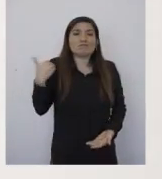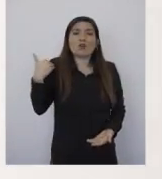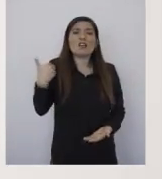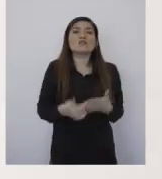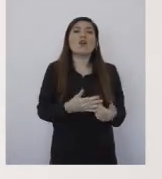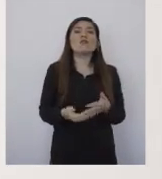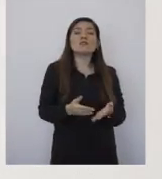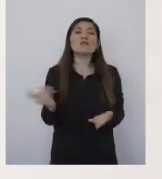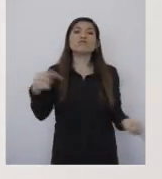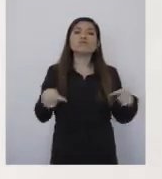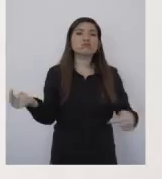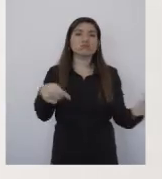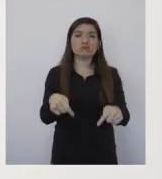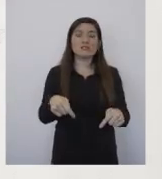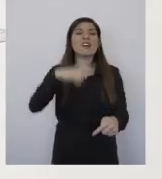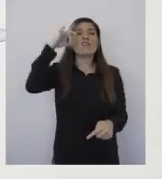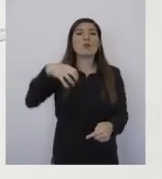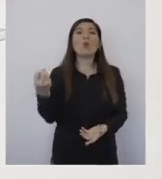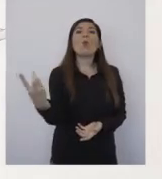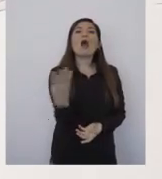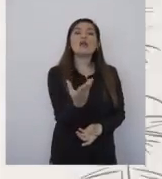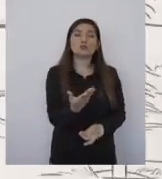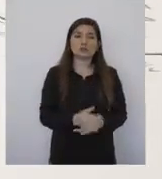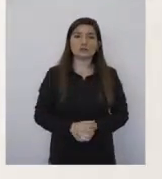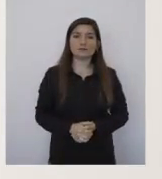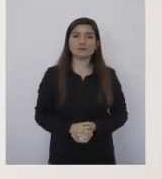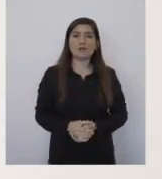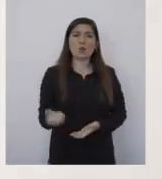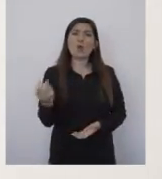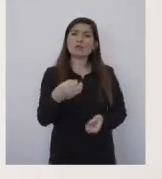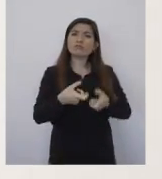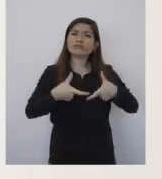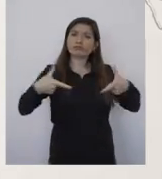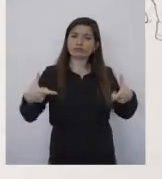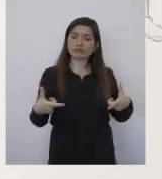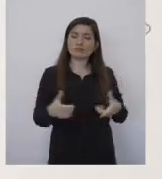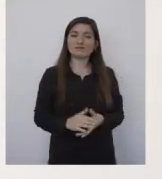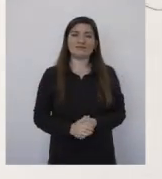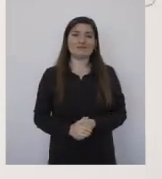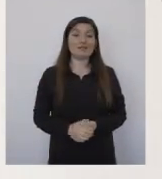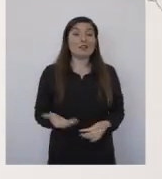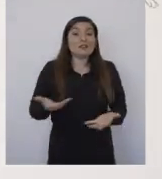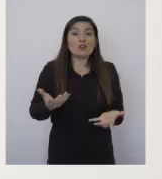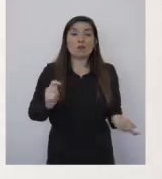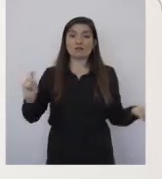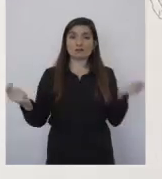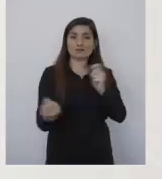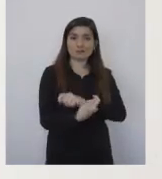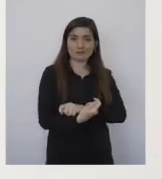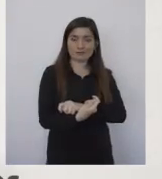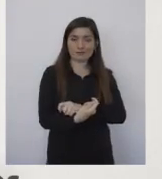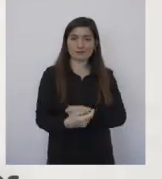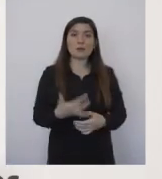importar de dónde venimos. Sabremos cuántos somos, cuánto hemos crecido y cómo hemos cambiado.